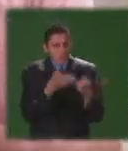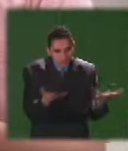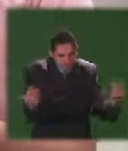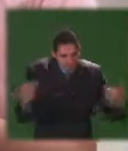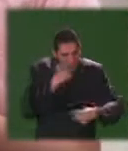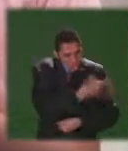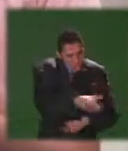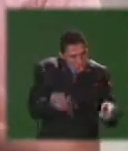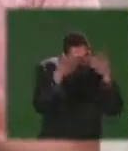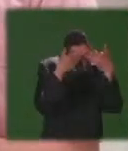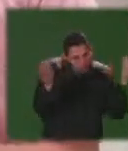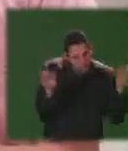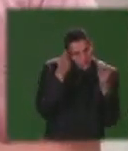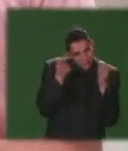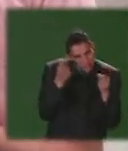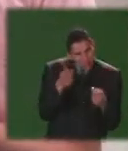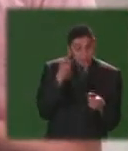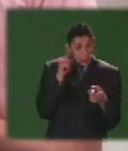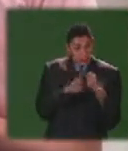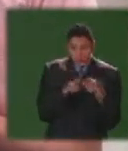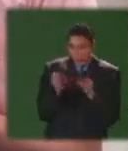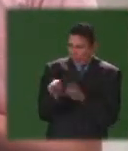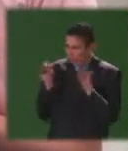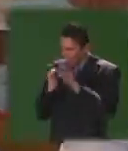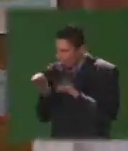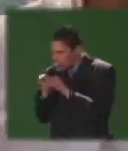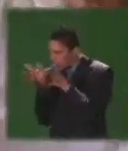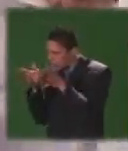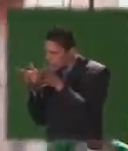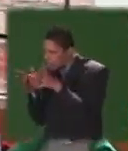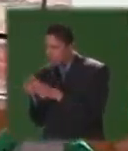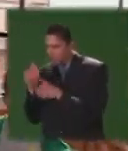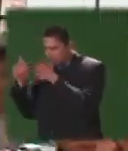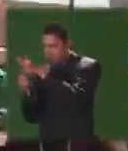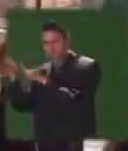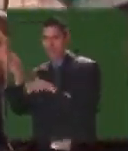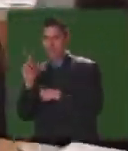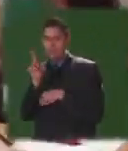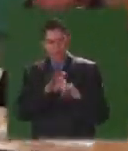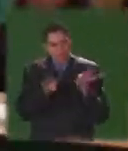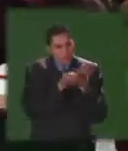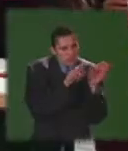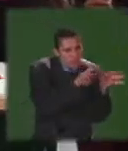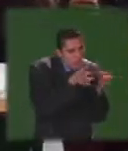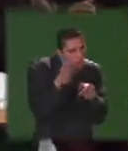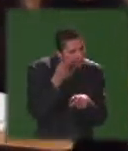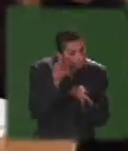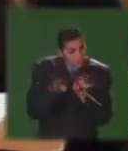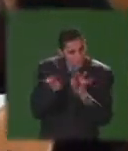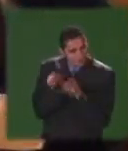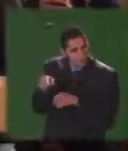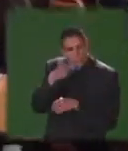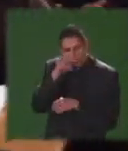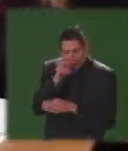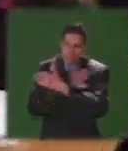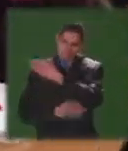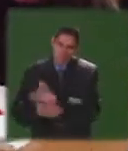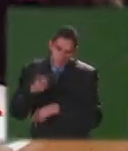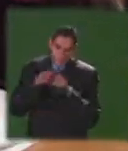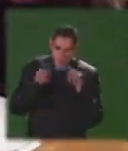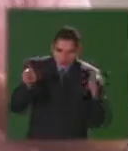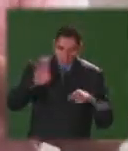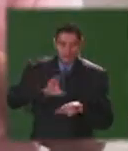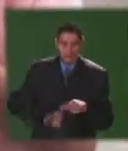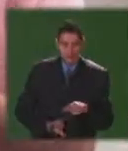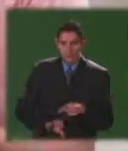más que hacerle procesos de aprendizaje es que ellos entiendan que este niño está en un factor de discapacidad